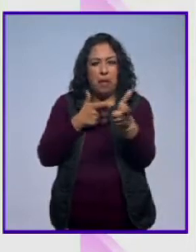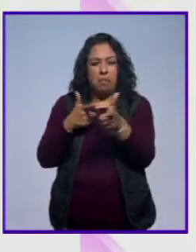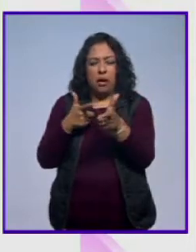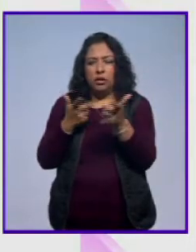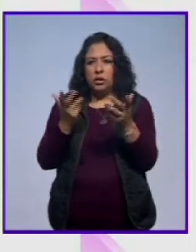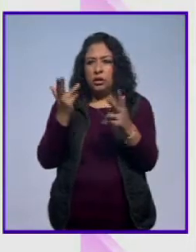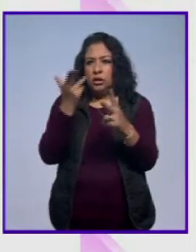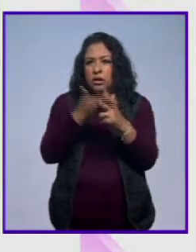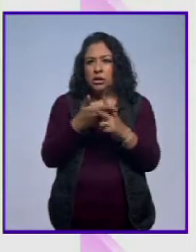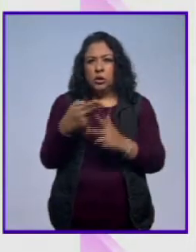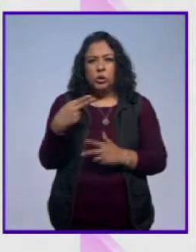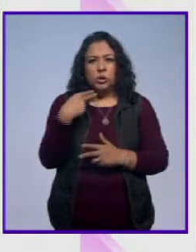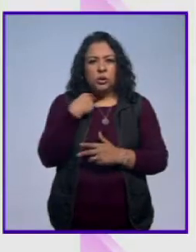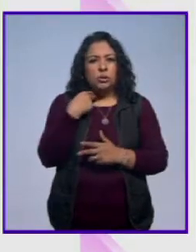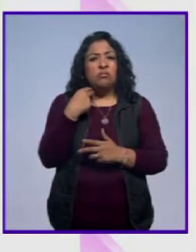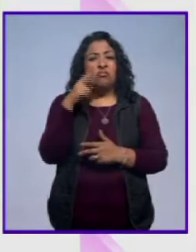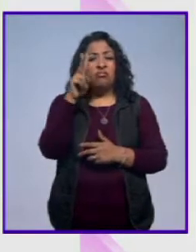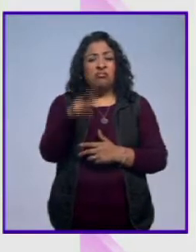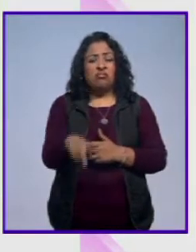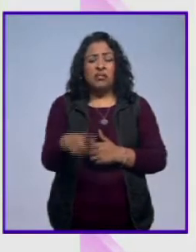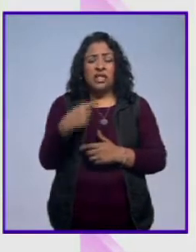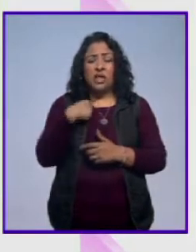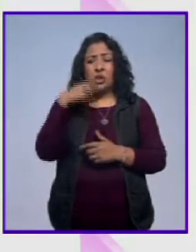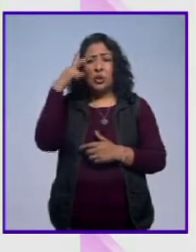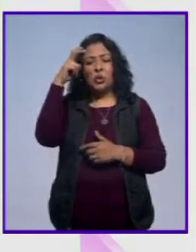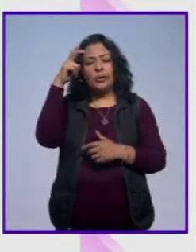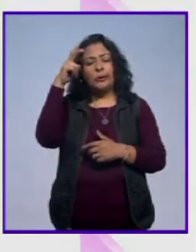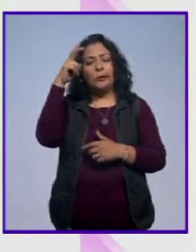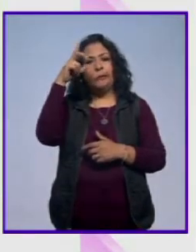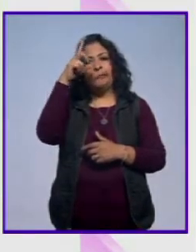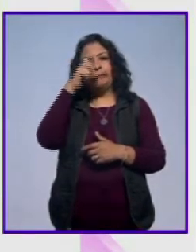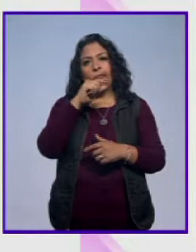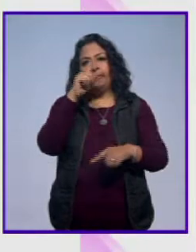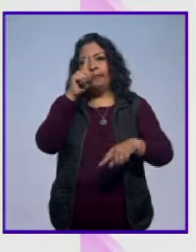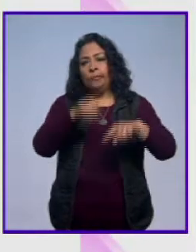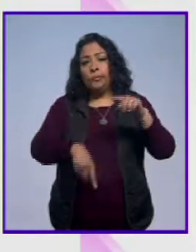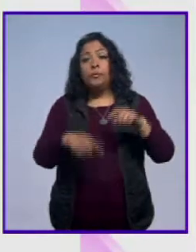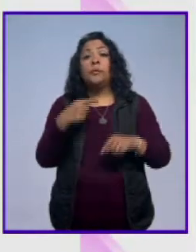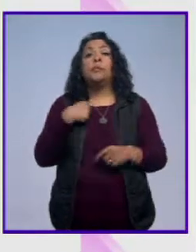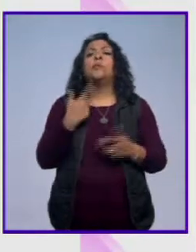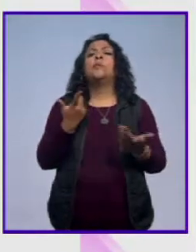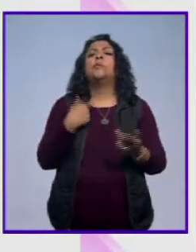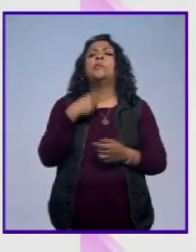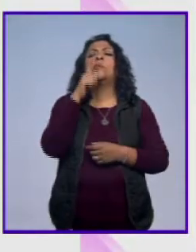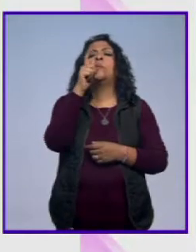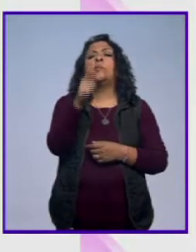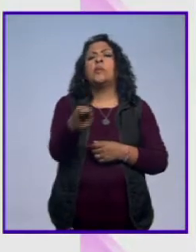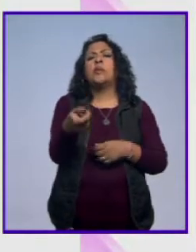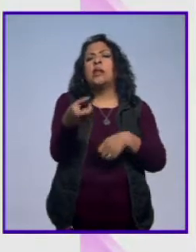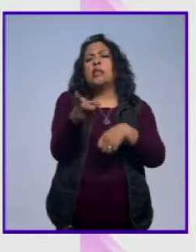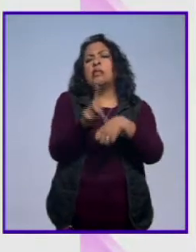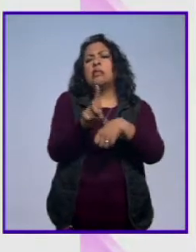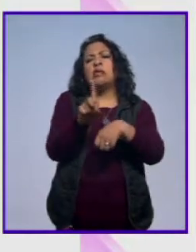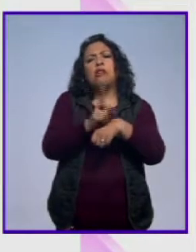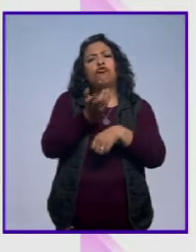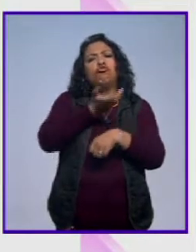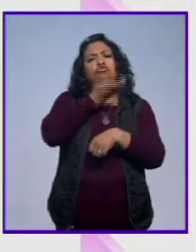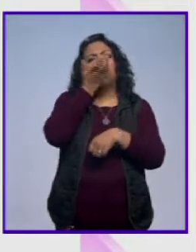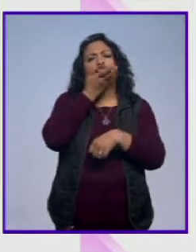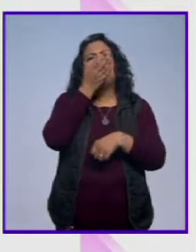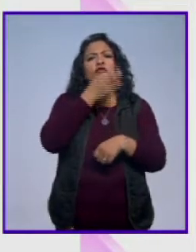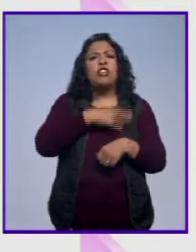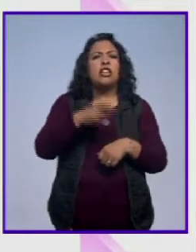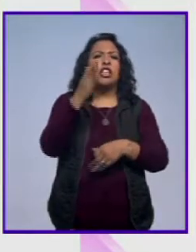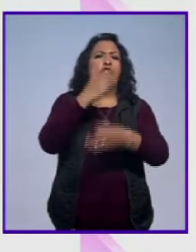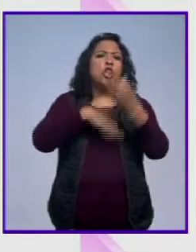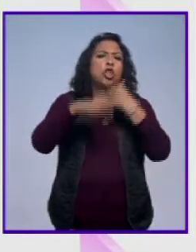y golpea duro los sueños de cualquier persona. ¿Qué significa la tradicional fiesta de Todos Santos en un país